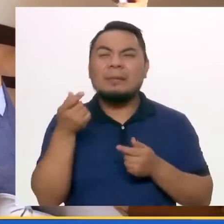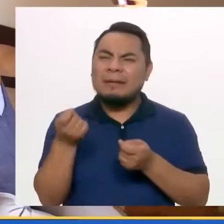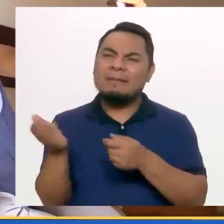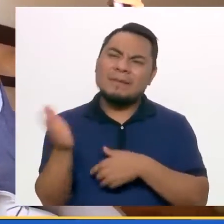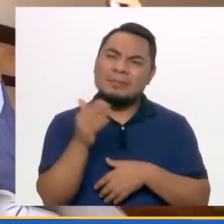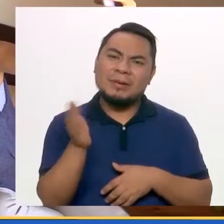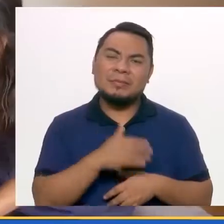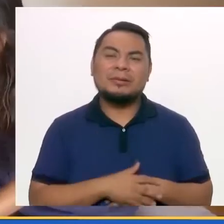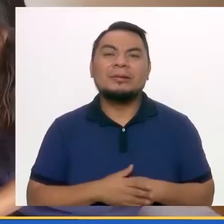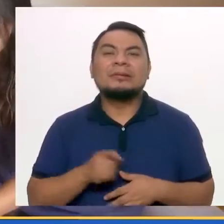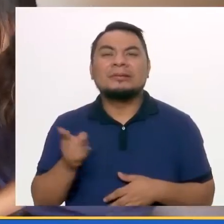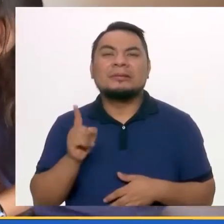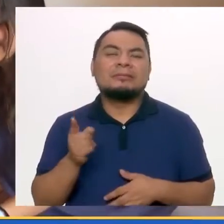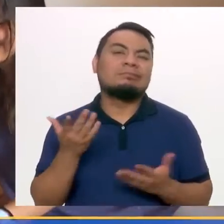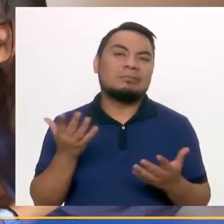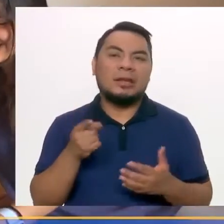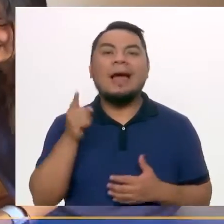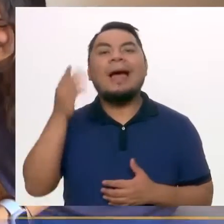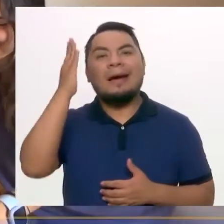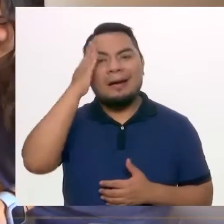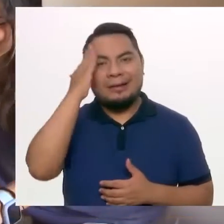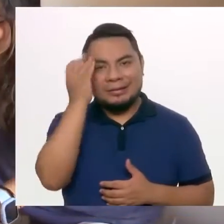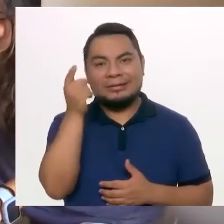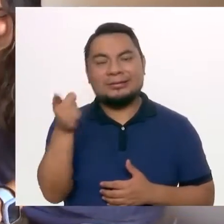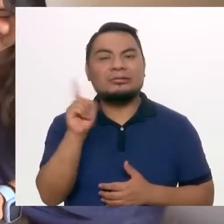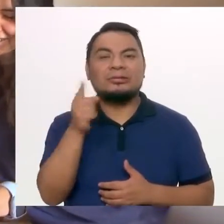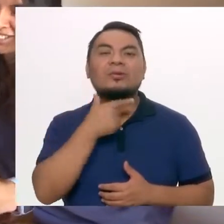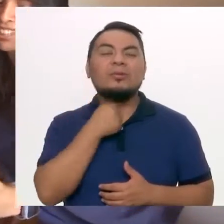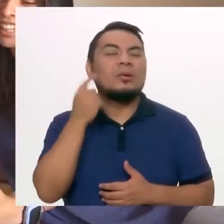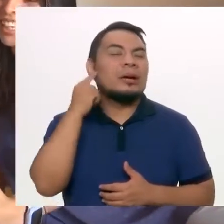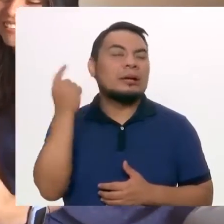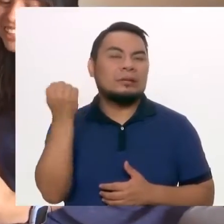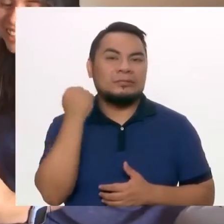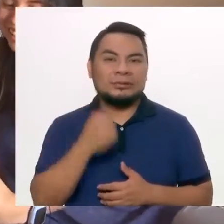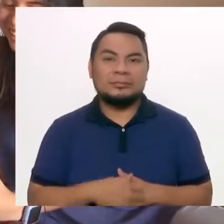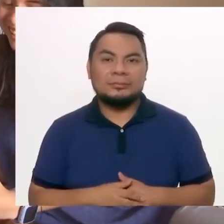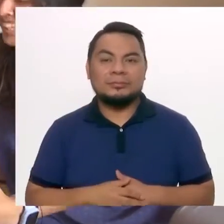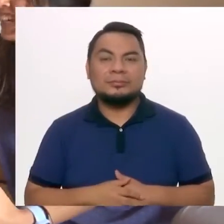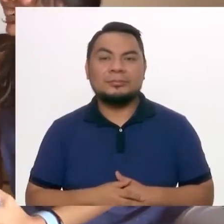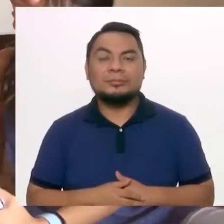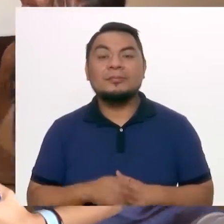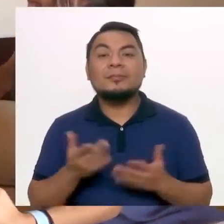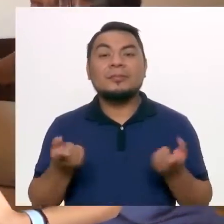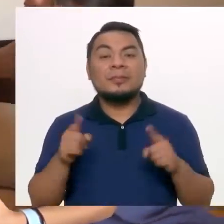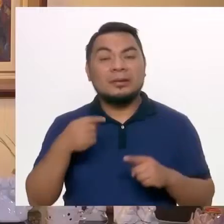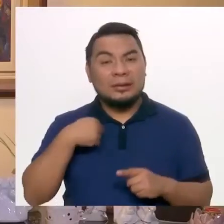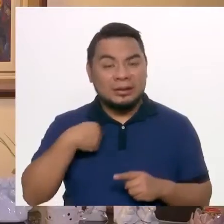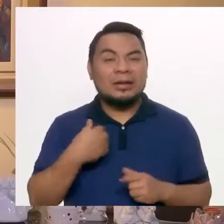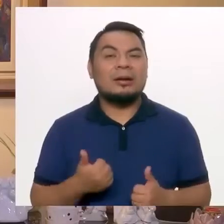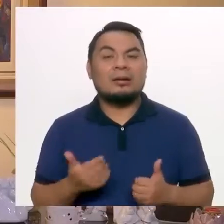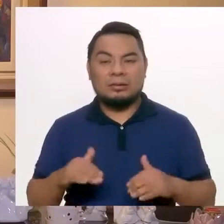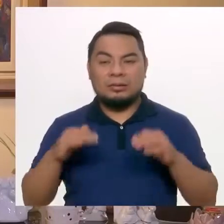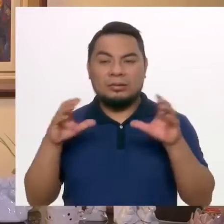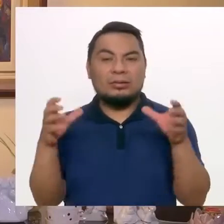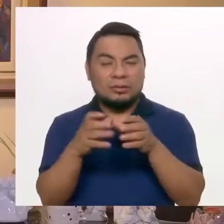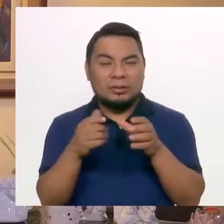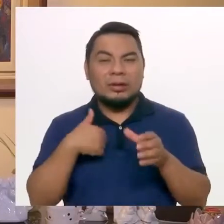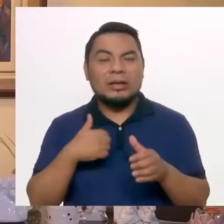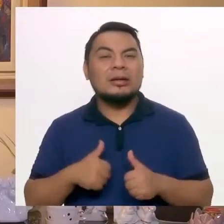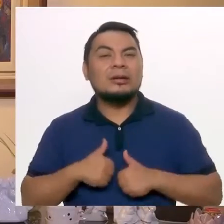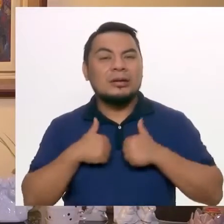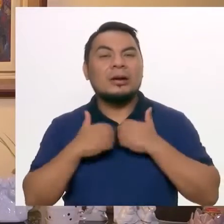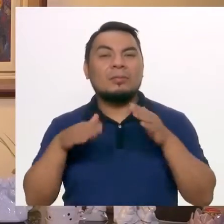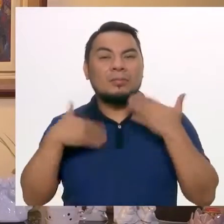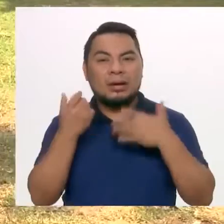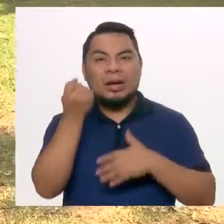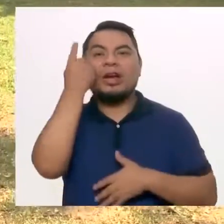por el tema del ruido, que era algo que antes yo no entendía, no sabía. Ahí comenzamos nosotros como familia a